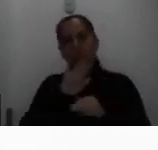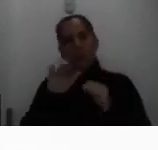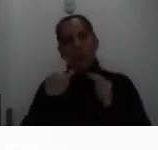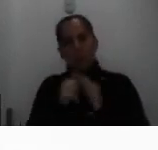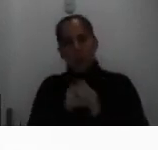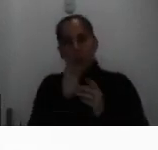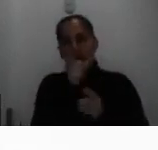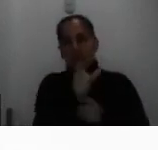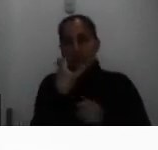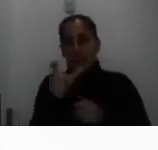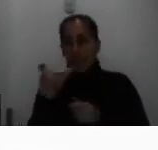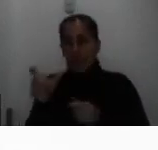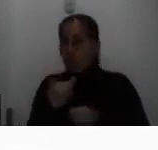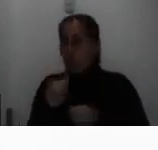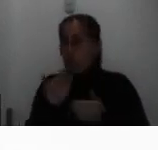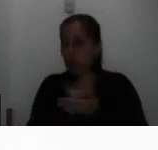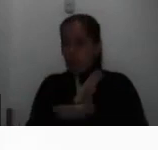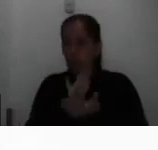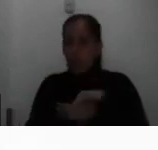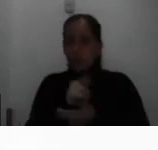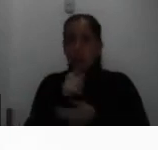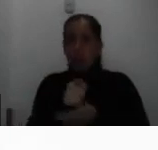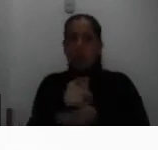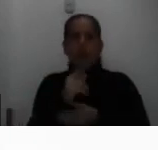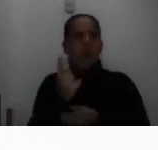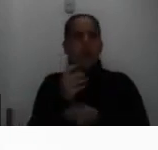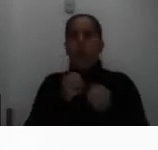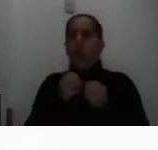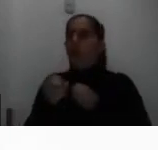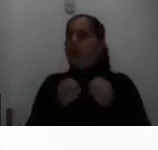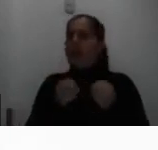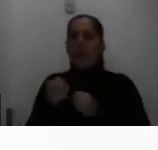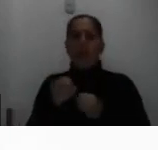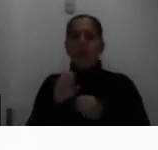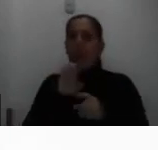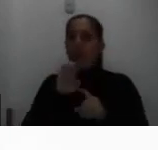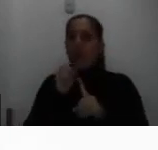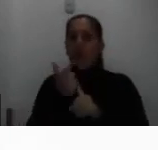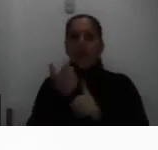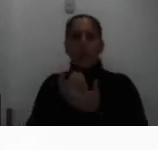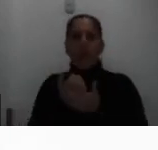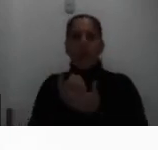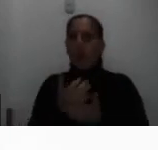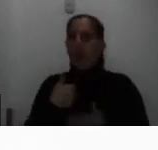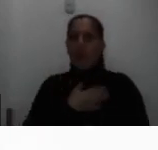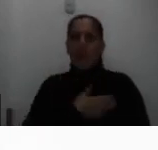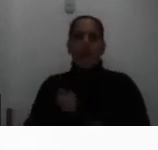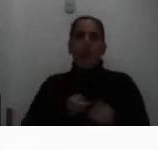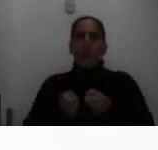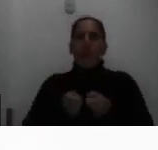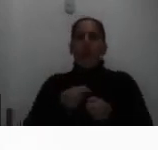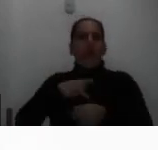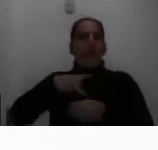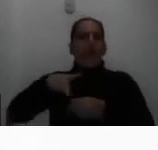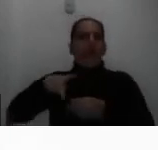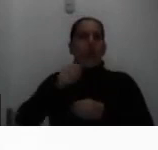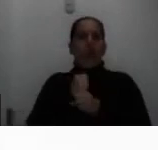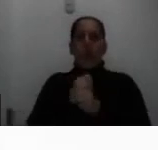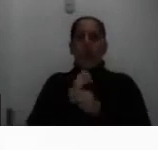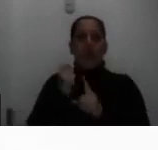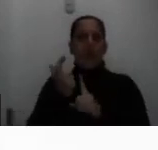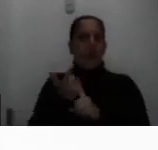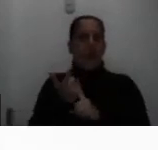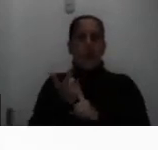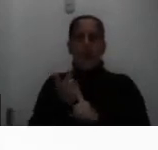como los documentos es de uso de la oficina de atención socioeconómica y es administrado por profesionales en trabajo social